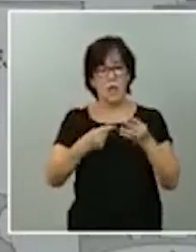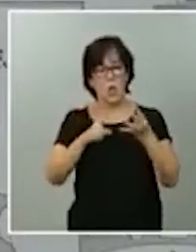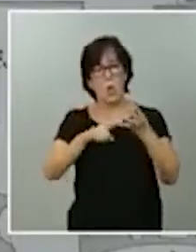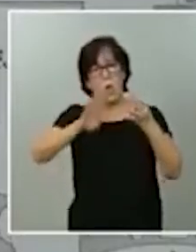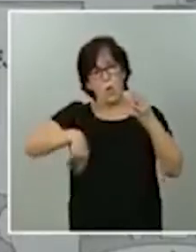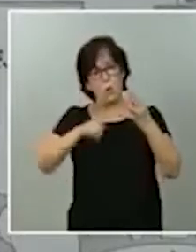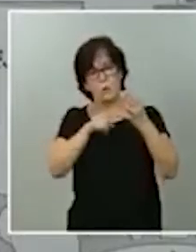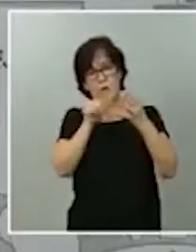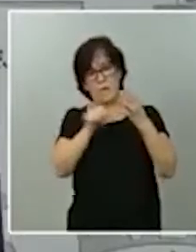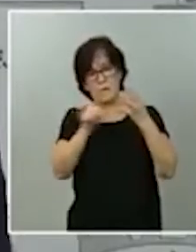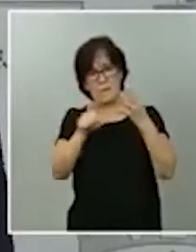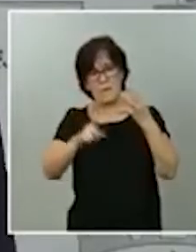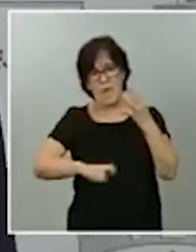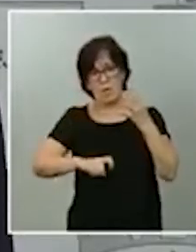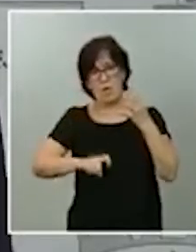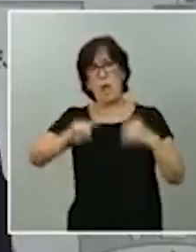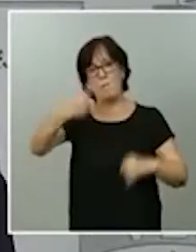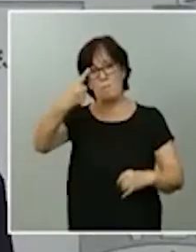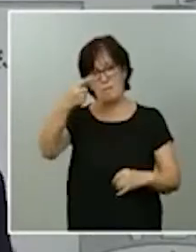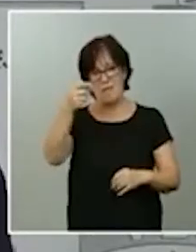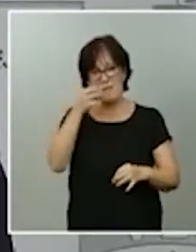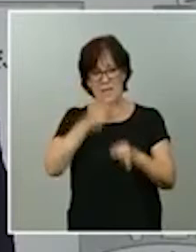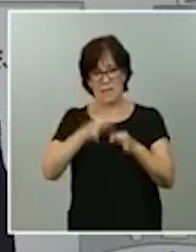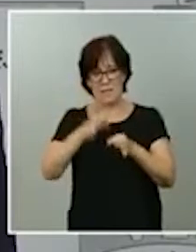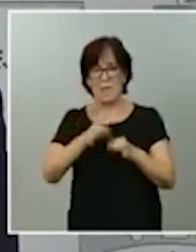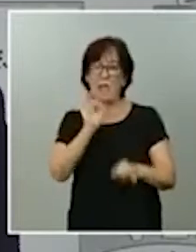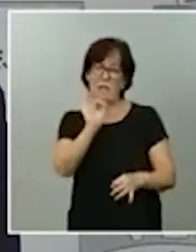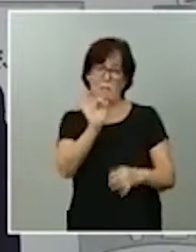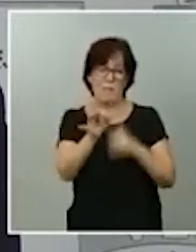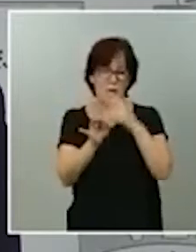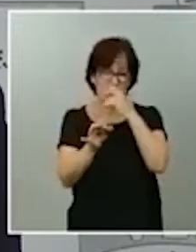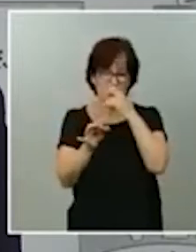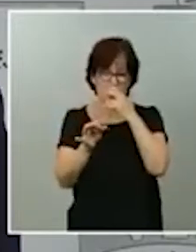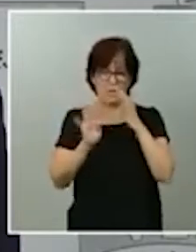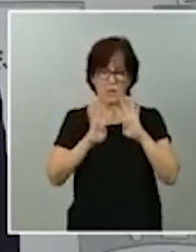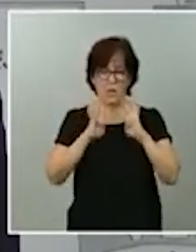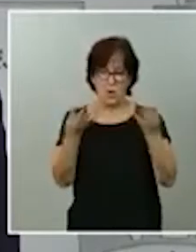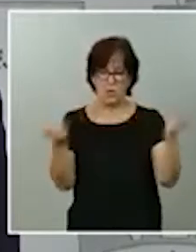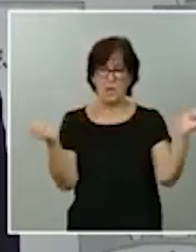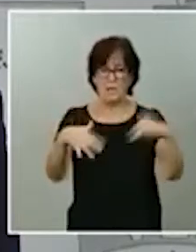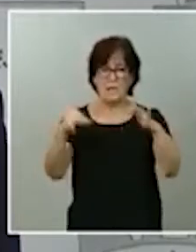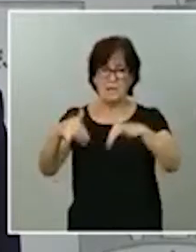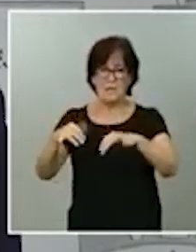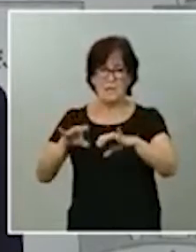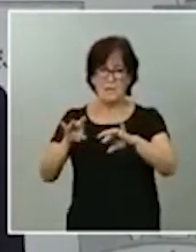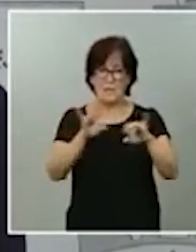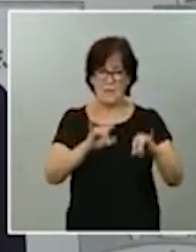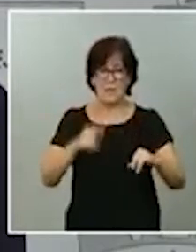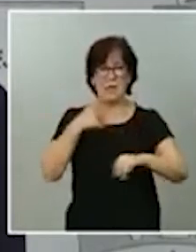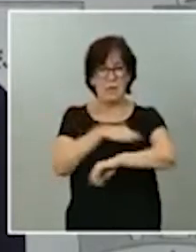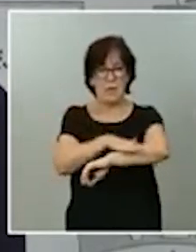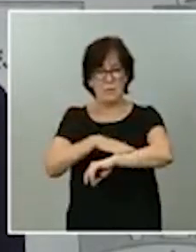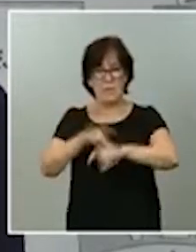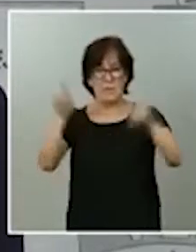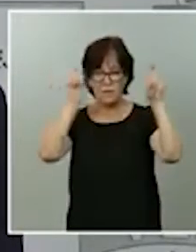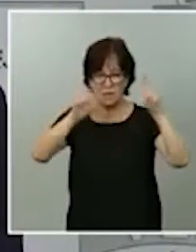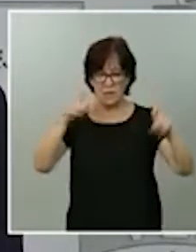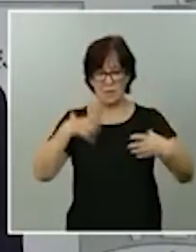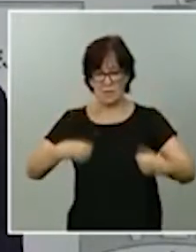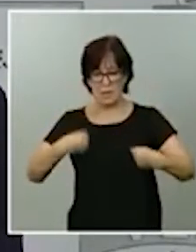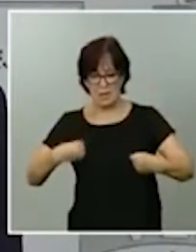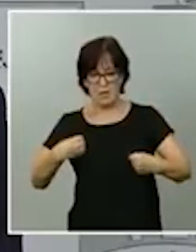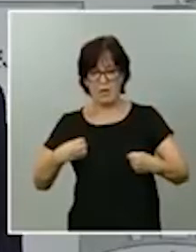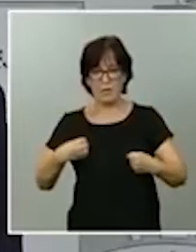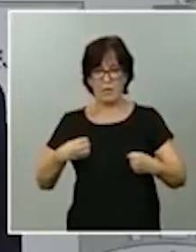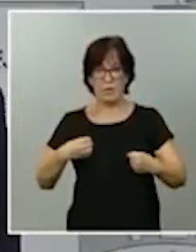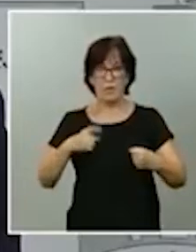o la primera semana de septiembre. Es verdad que tenemos un Consejo Interterritorial entre los Ministerios de Educación y Sanidad con sus homólogos